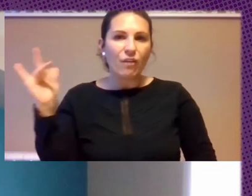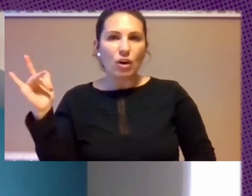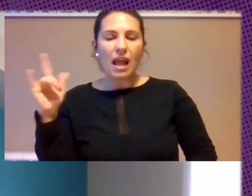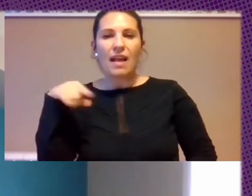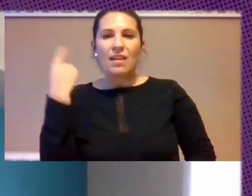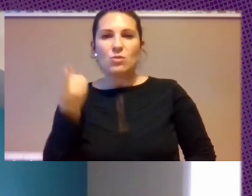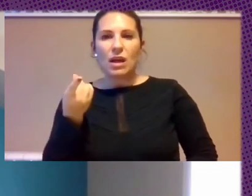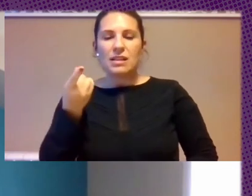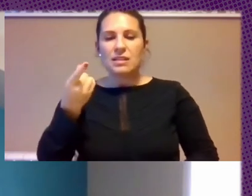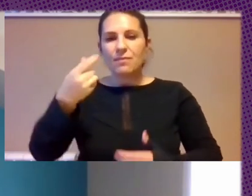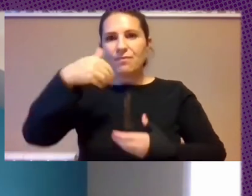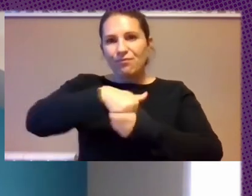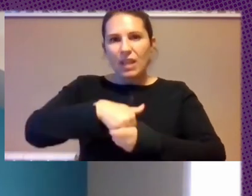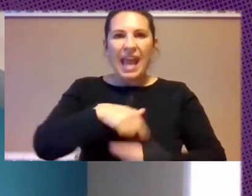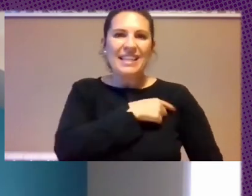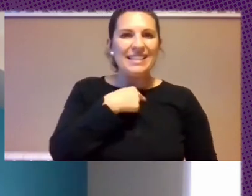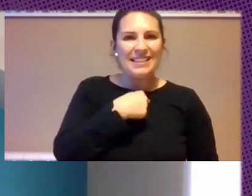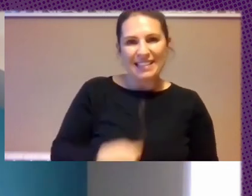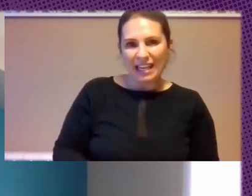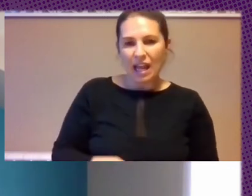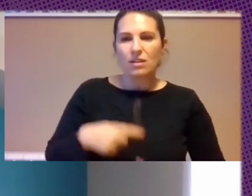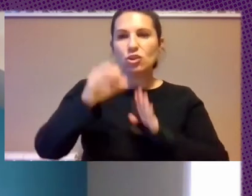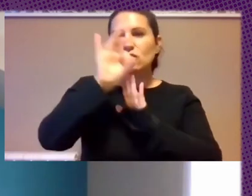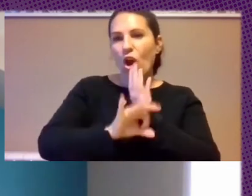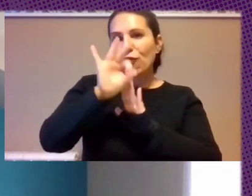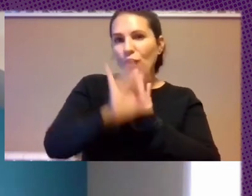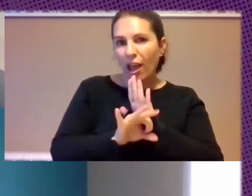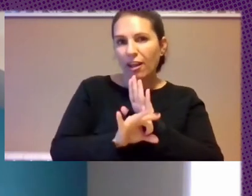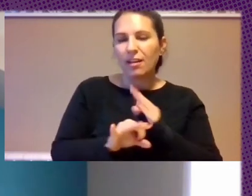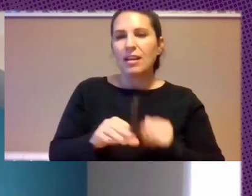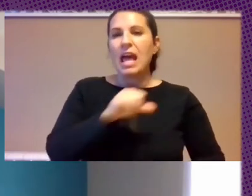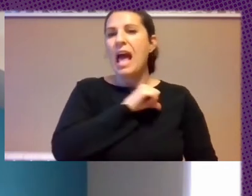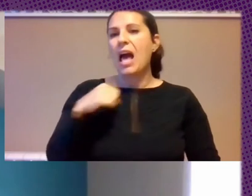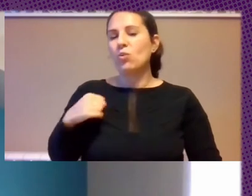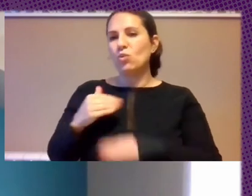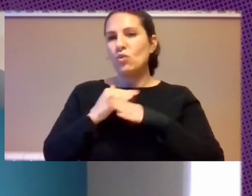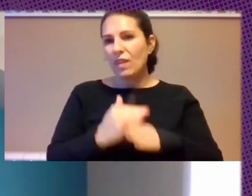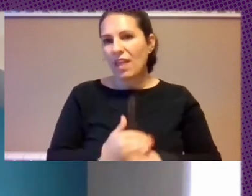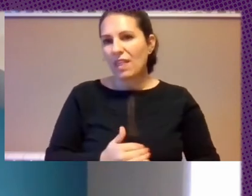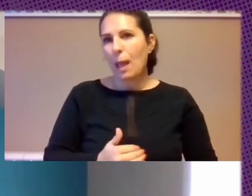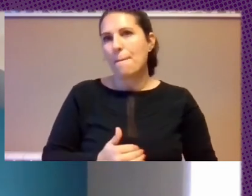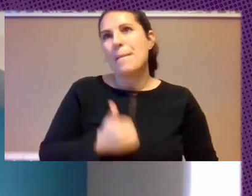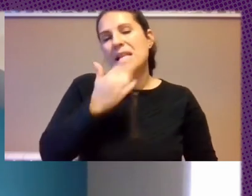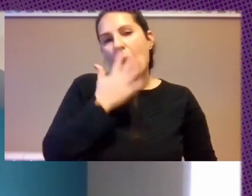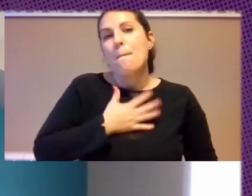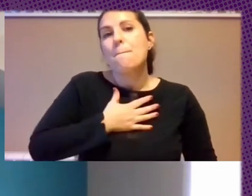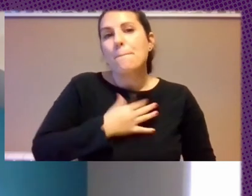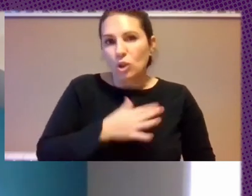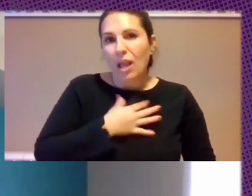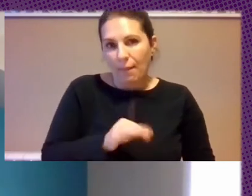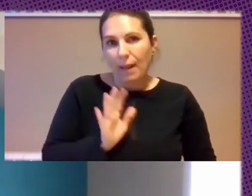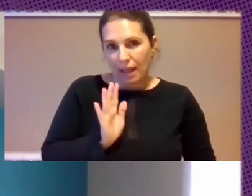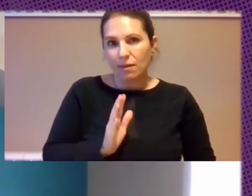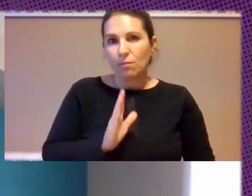Tal Vez Si Hablamos Del Software La Autosuficiencia Es Un Poco Más Practicable Porque Por Lo Menos